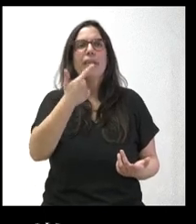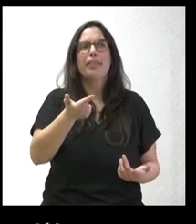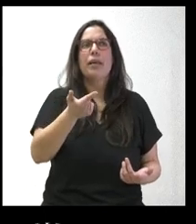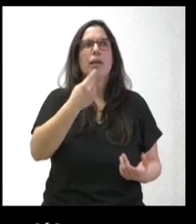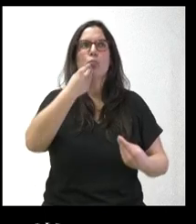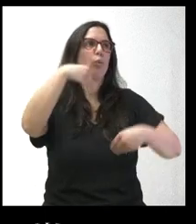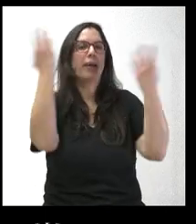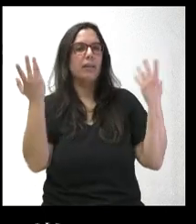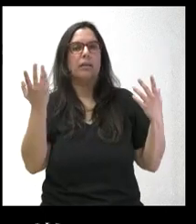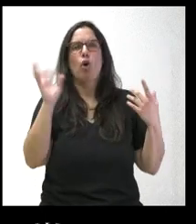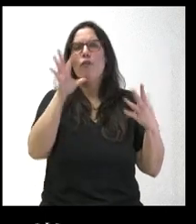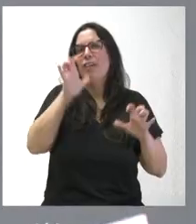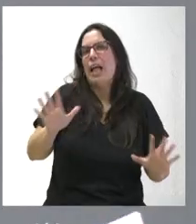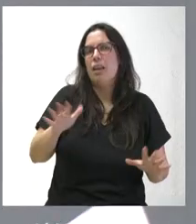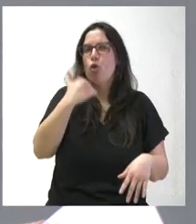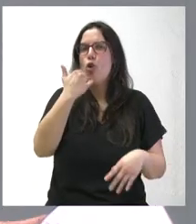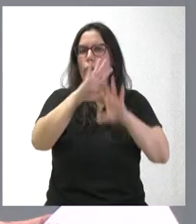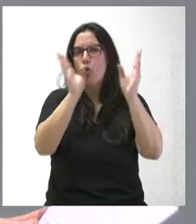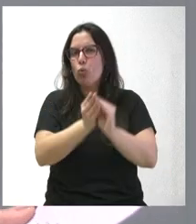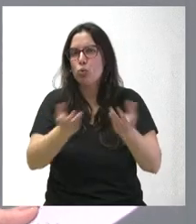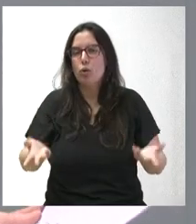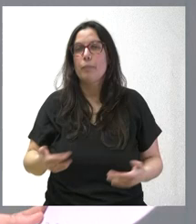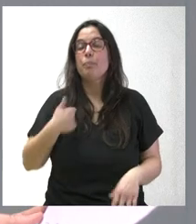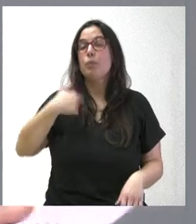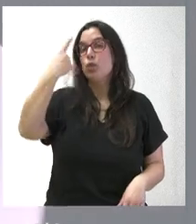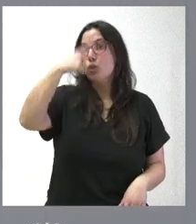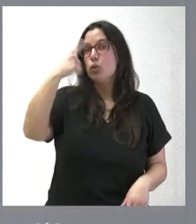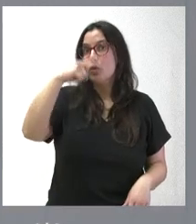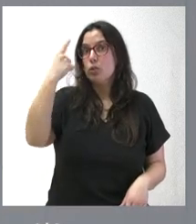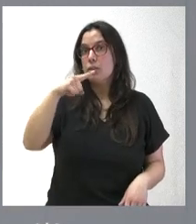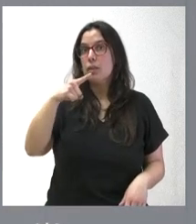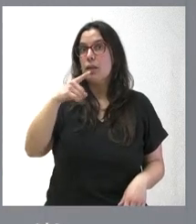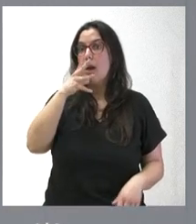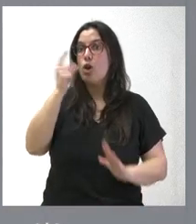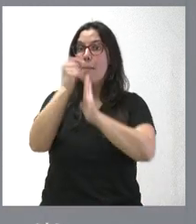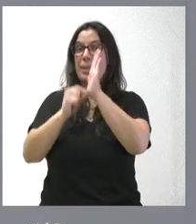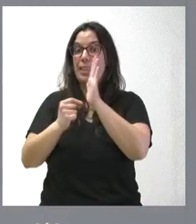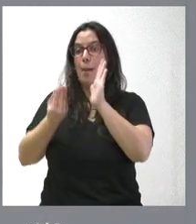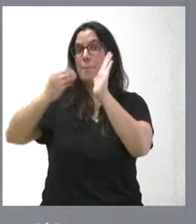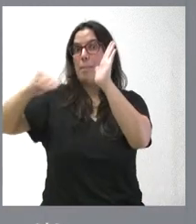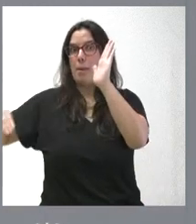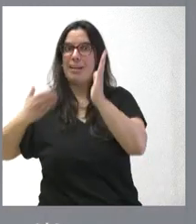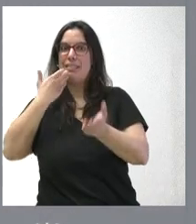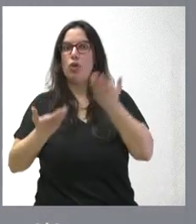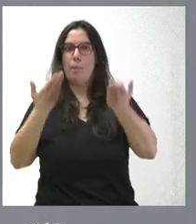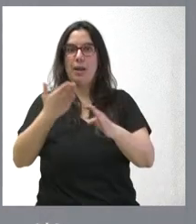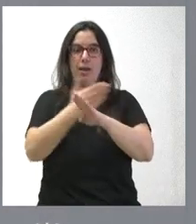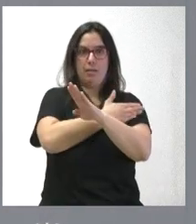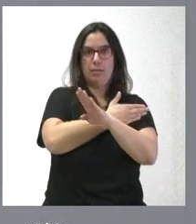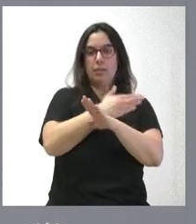fenomenal o es tan fatal. Pues sé que han sido ahora más, me parece, las medidas que se han puesto en práctica. Ahora son 102.